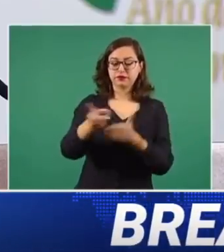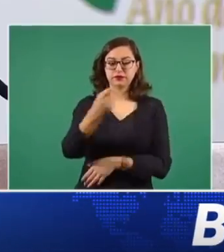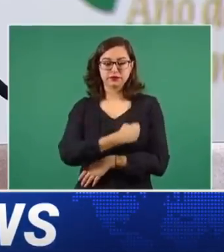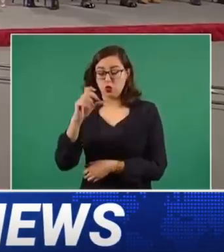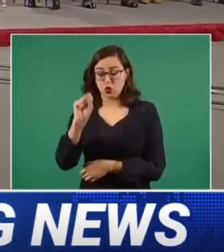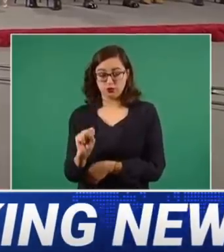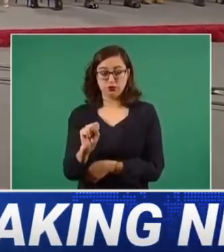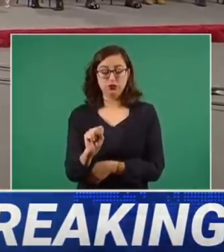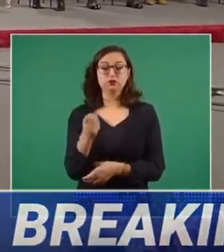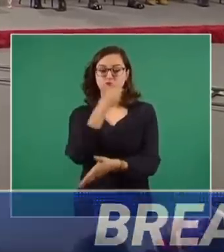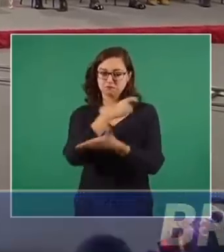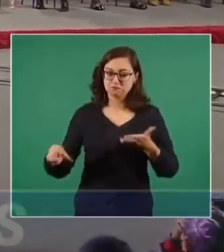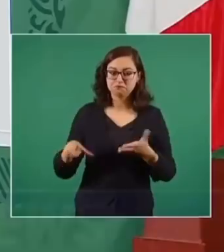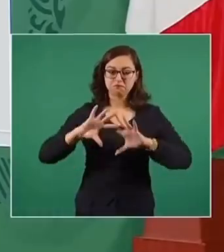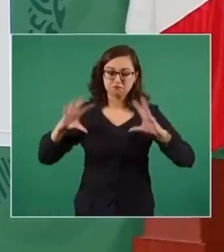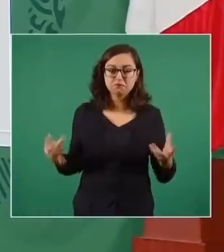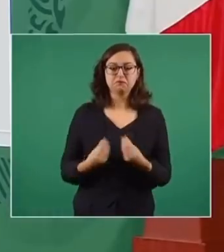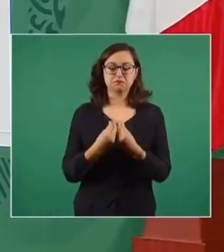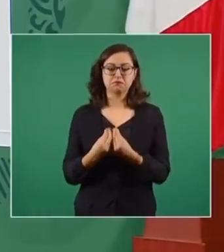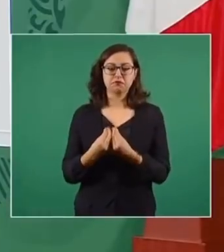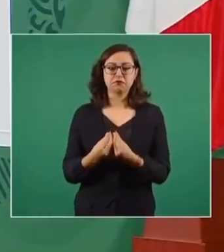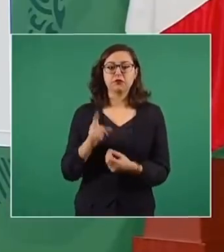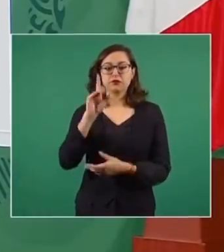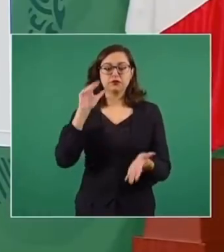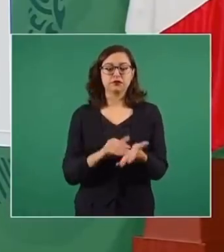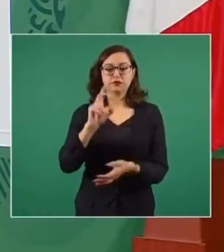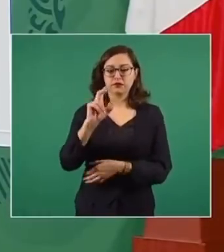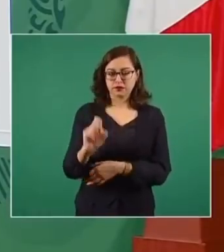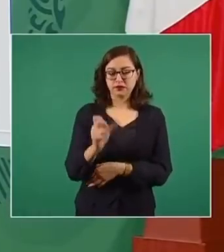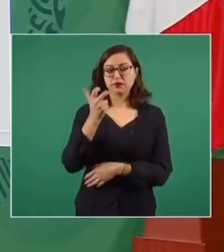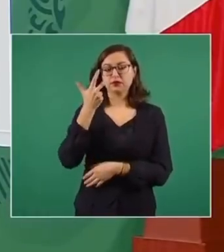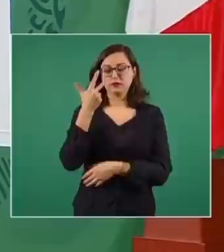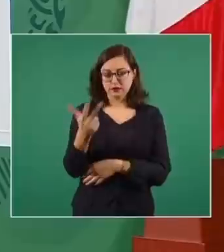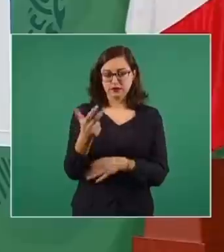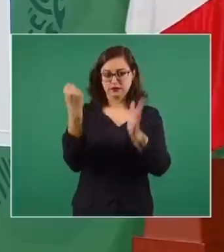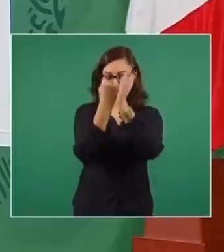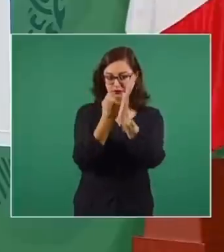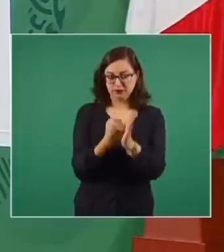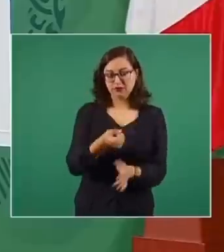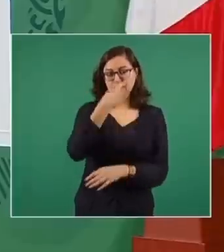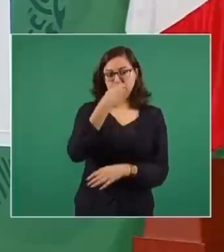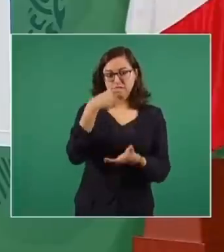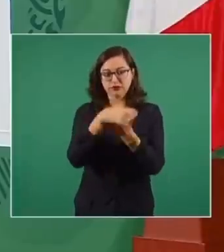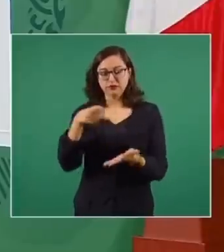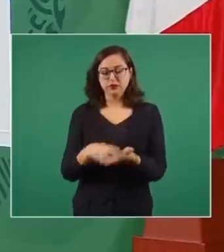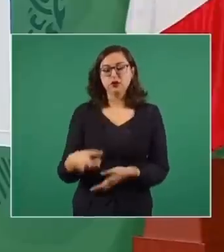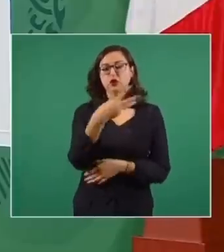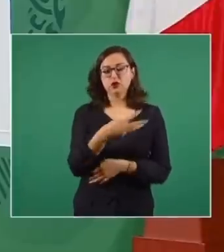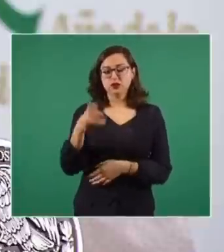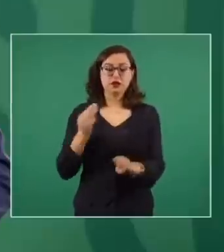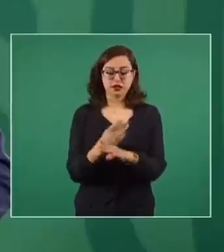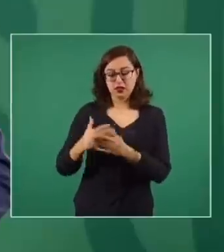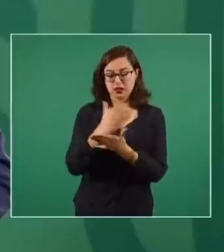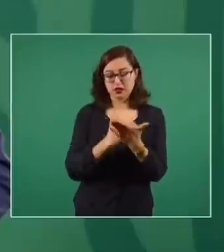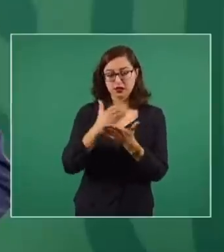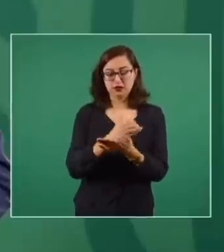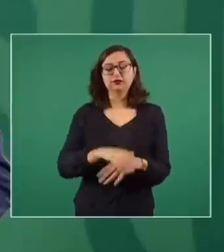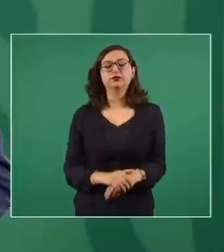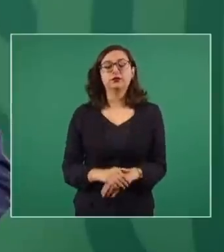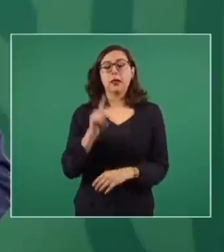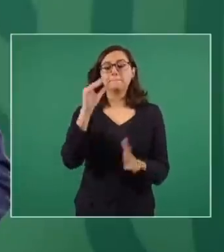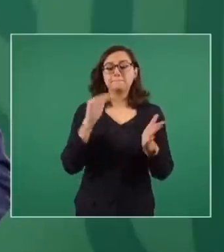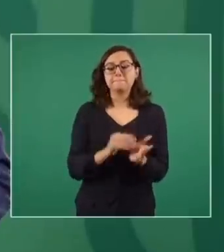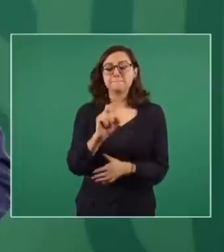medicamentos gratuitos. Hasta hoy ha adjudicado la UNOPS un total de 1.038 claves y ha formalizado 995 con contratos. Estas 1